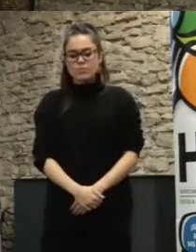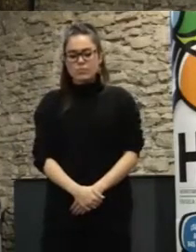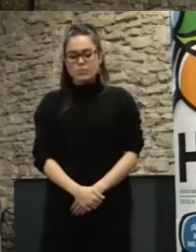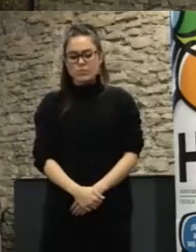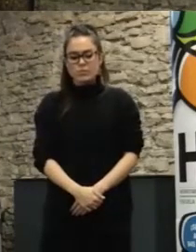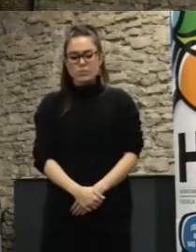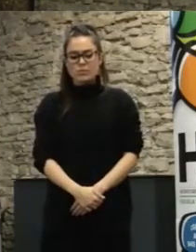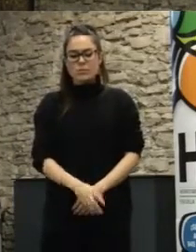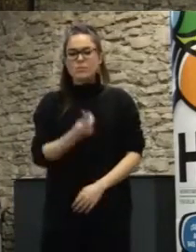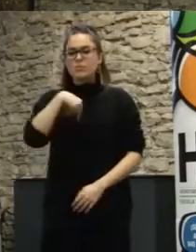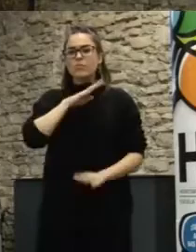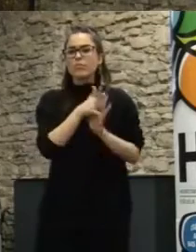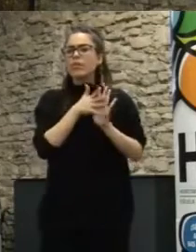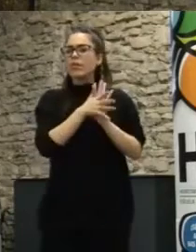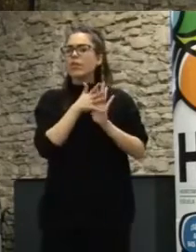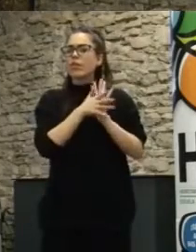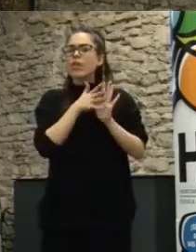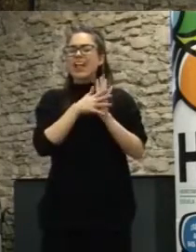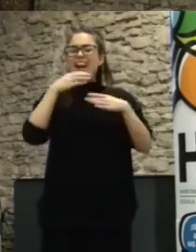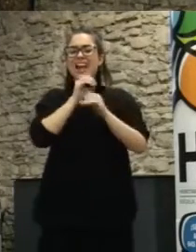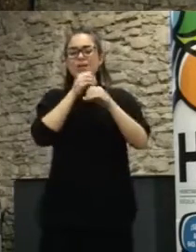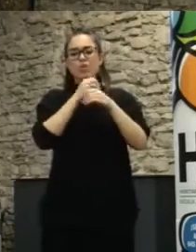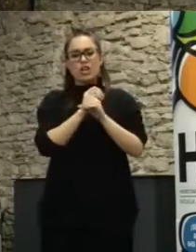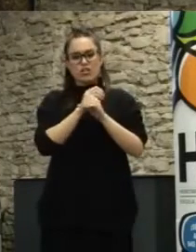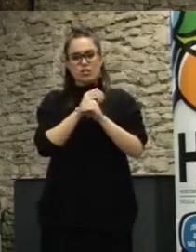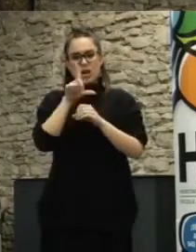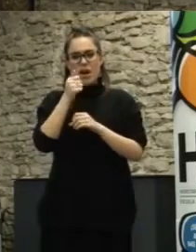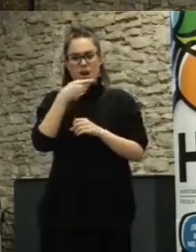hemos hablado de los laboratorios ciudadanos que de alguna manera serían